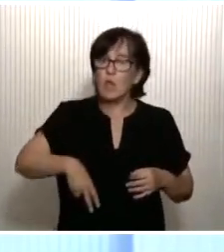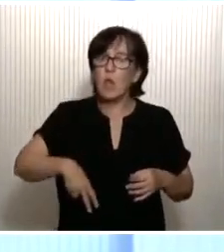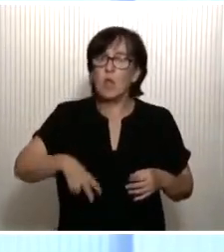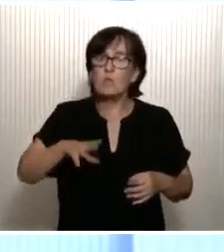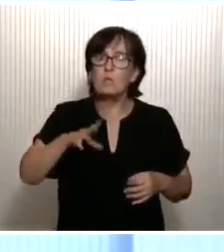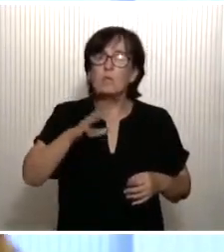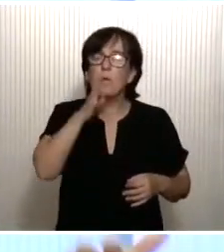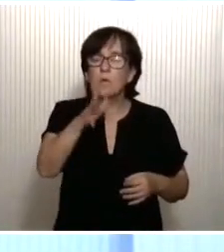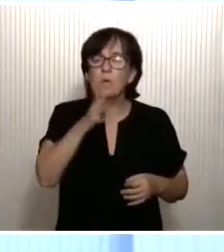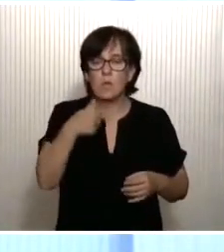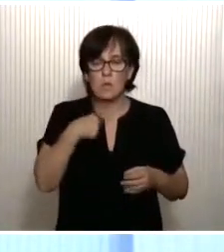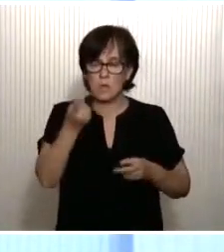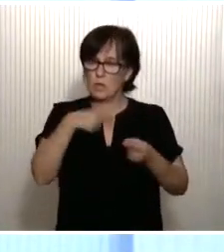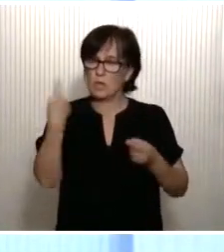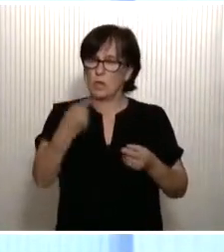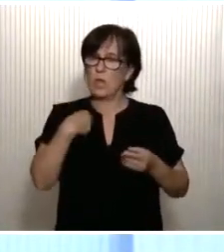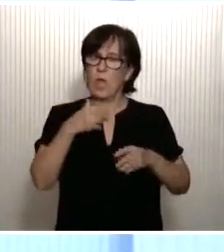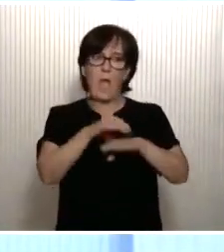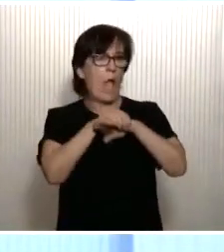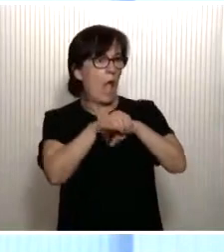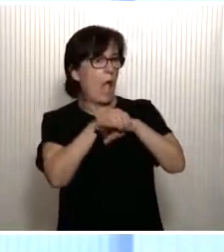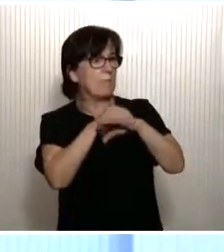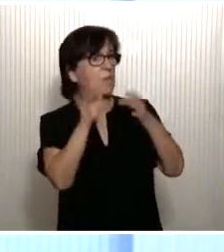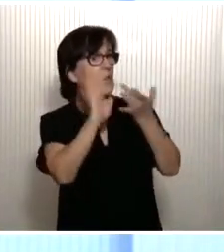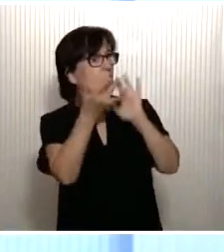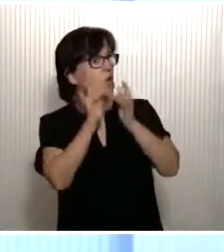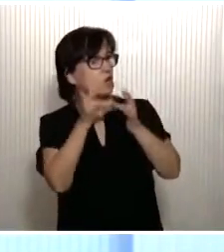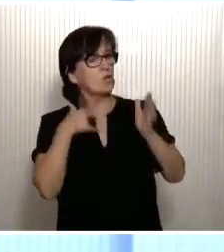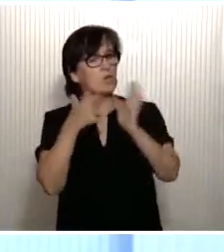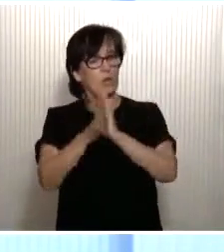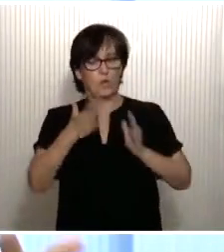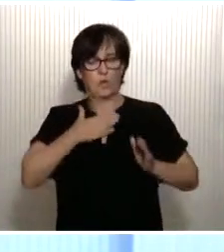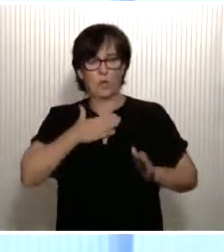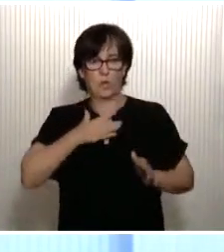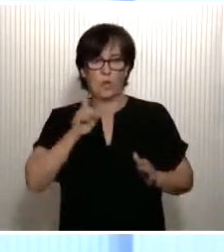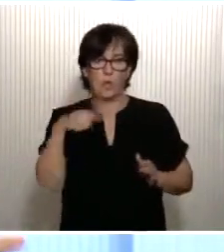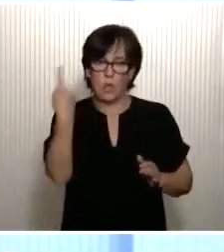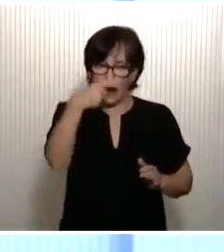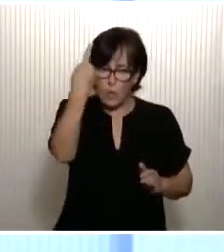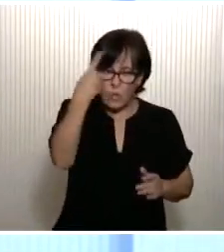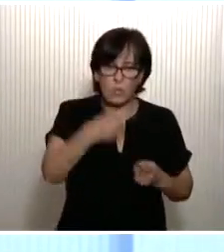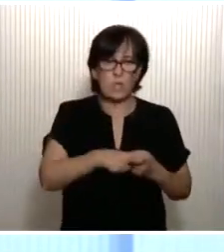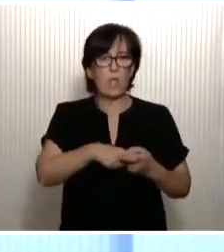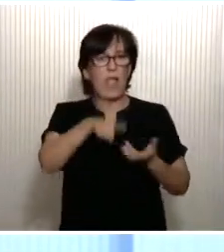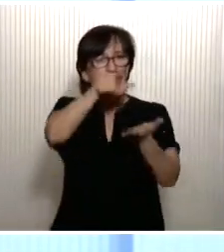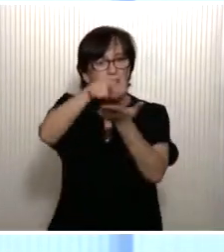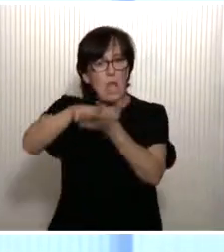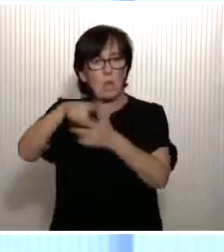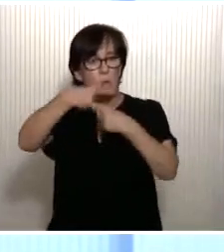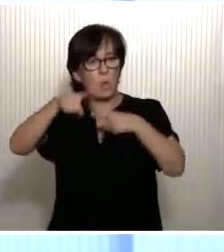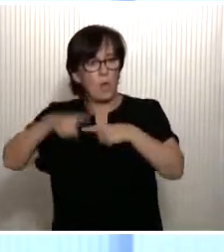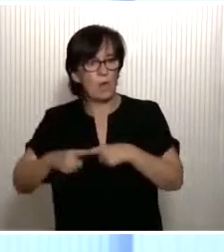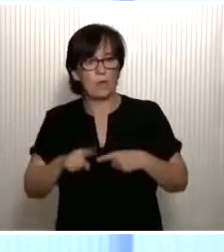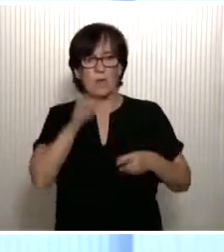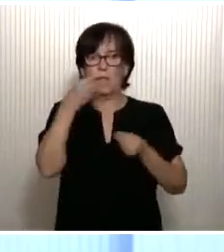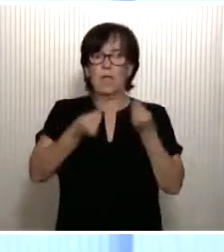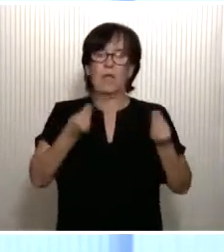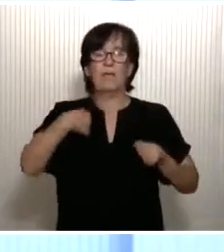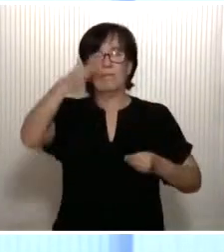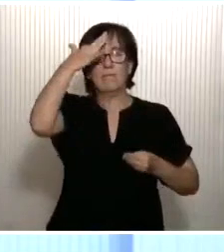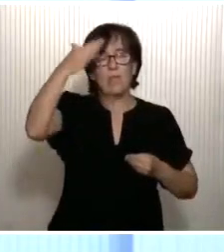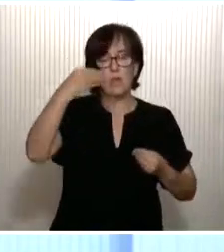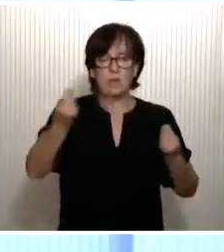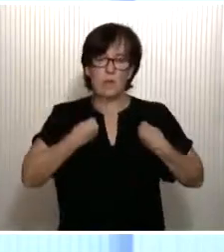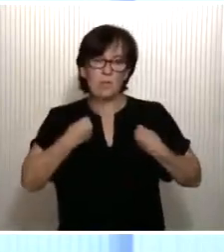estamos con nuestros amigos y nos definimos como sociedad. Nuestro patrimonio, nuestra cultura, nuestras lenguas diversas, nuestra filosofía de vida, nuestro